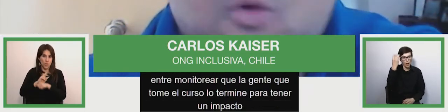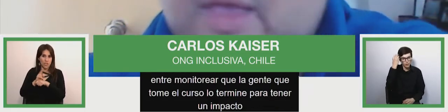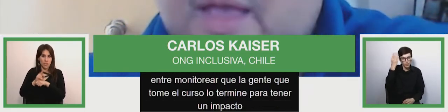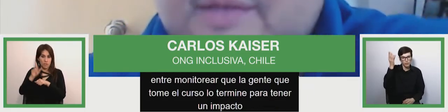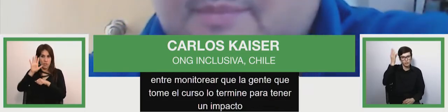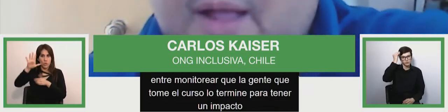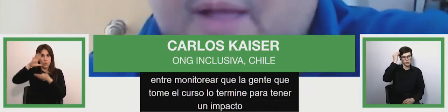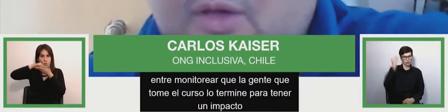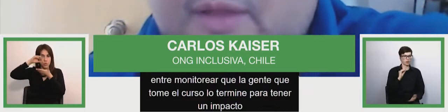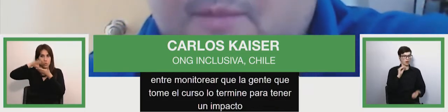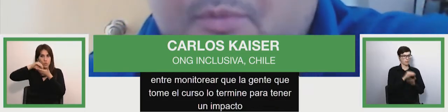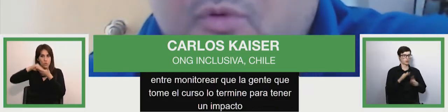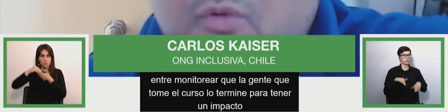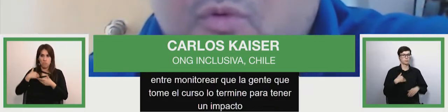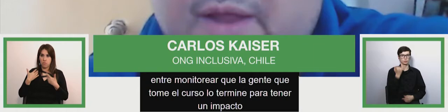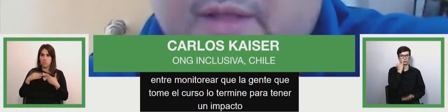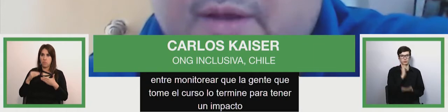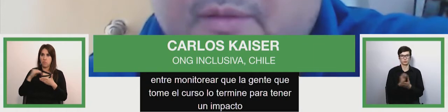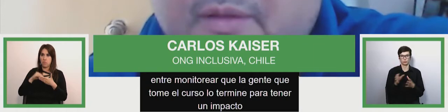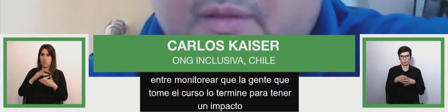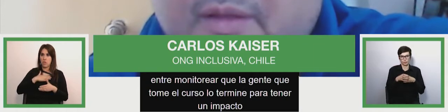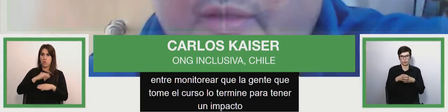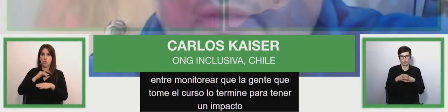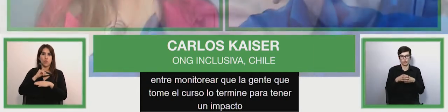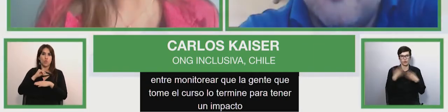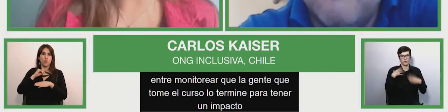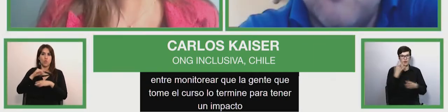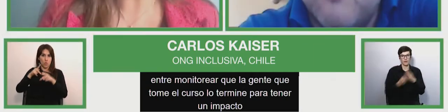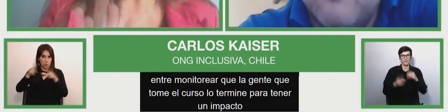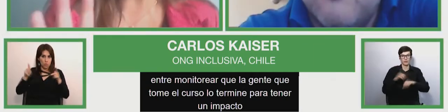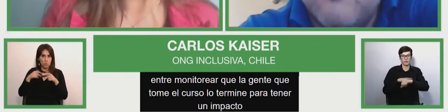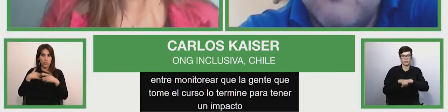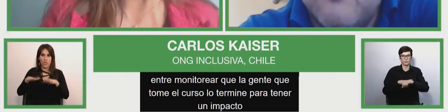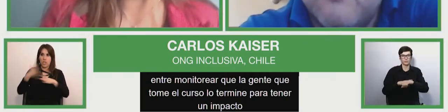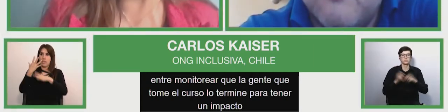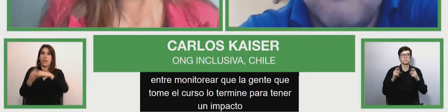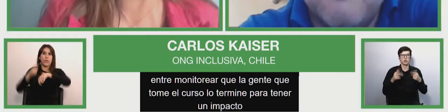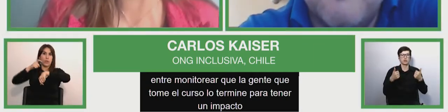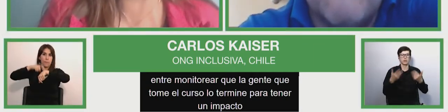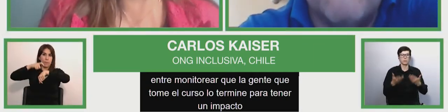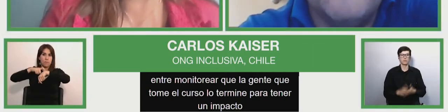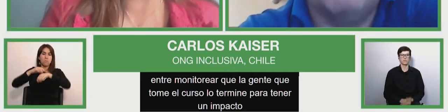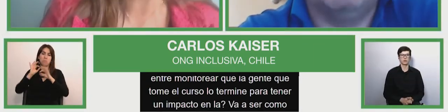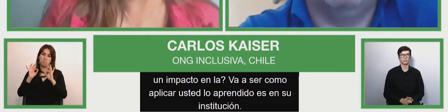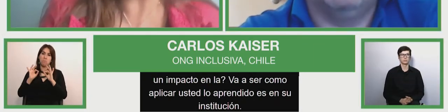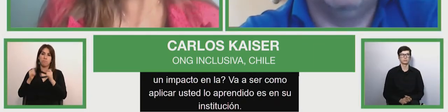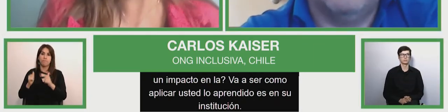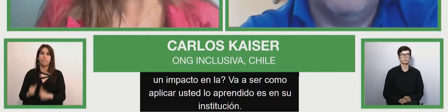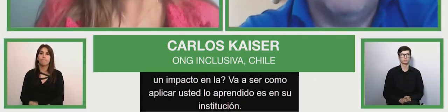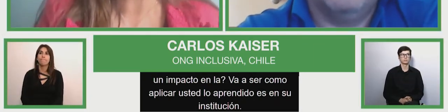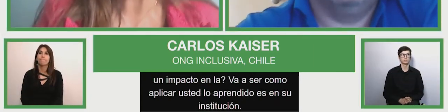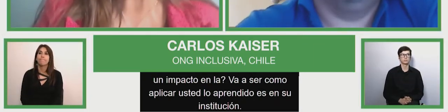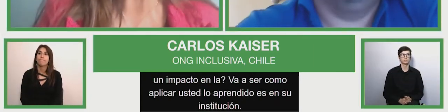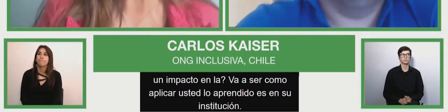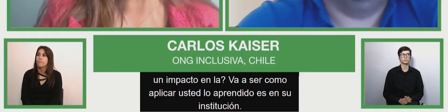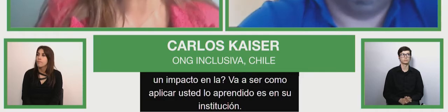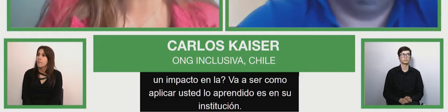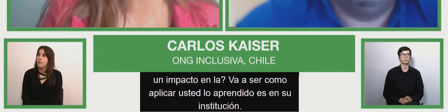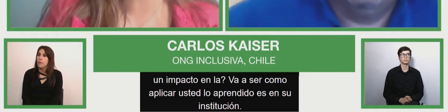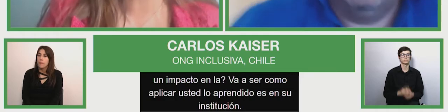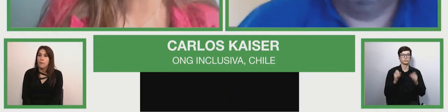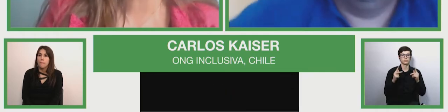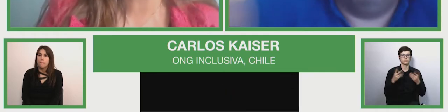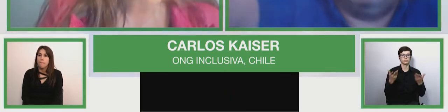creo que ya se me ha acabado el tiempo ¿no Alejandra? vamos bien ¿vamos bien? perfecto entonces